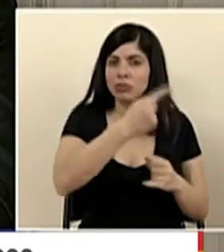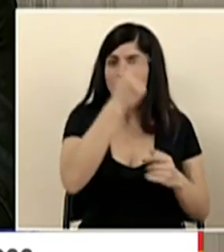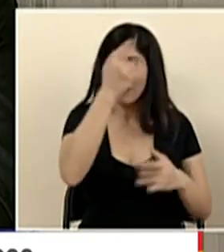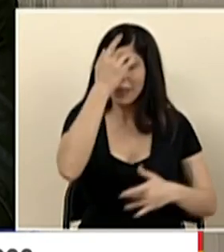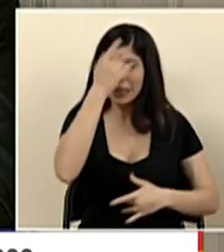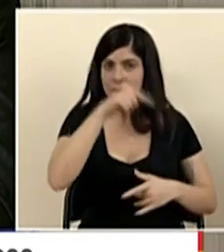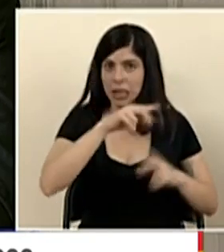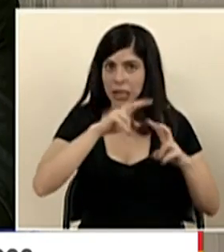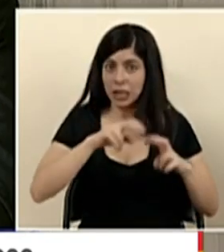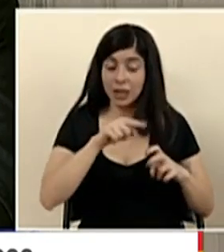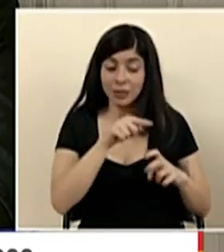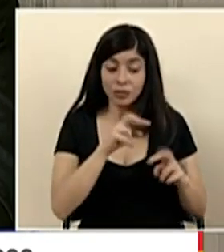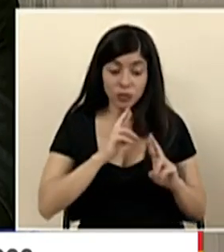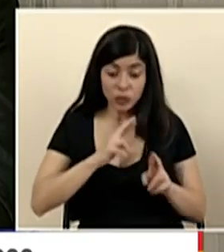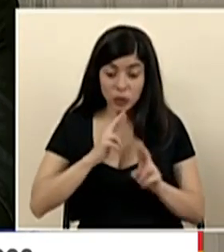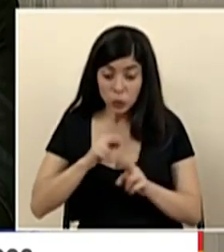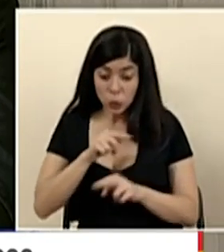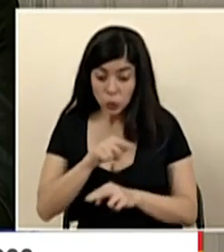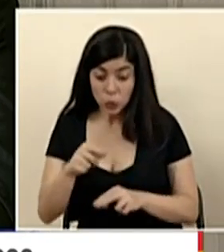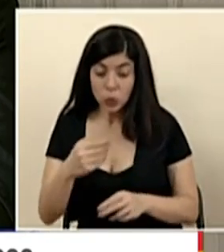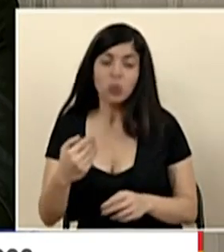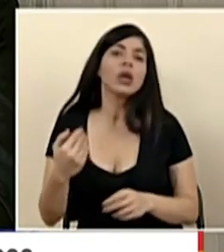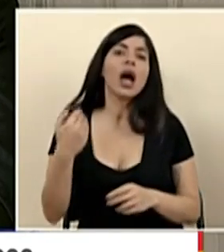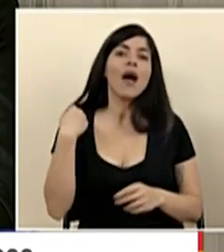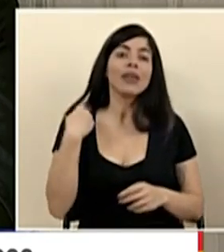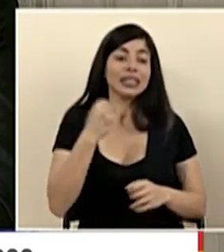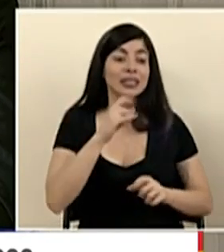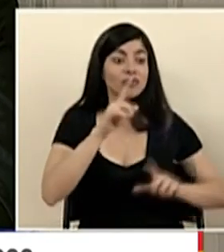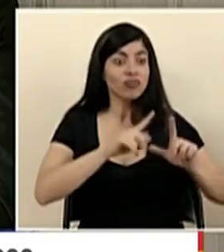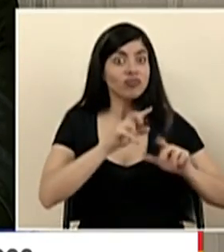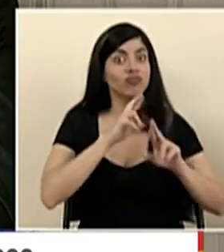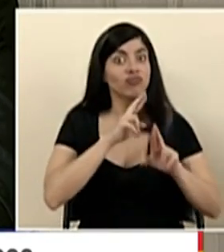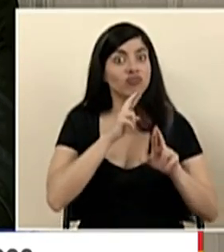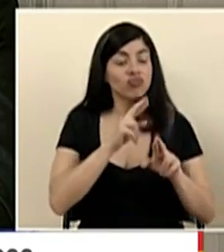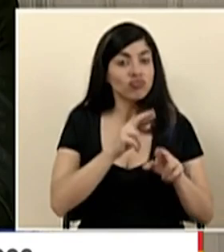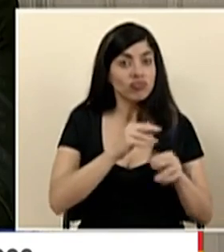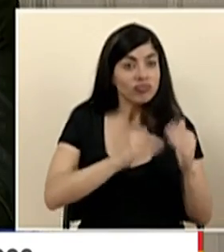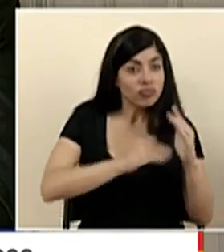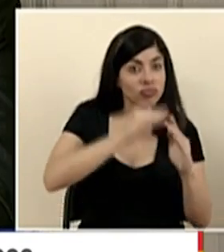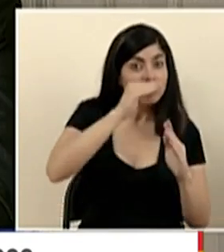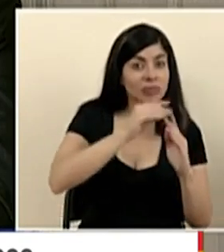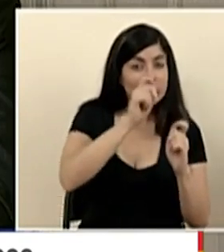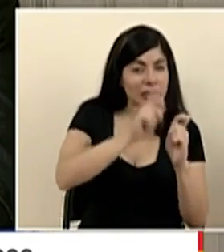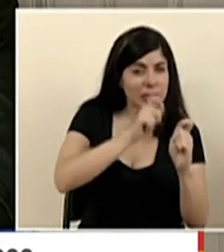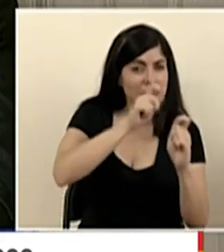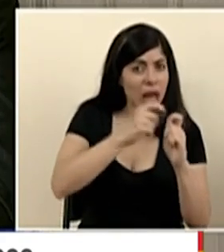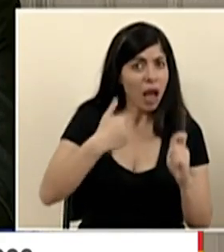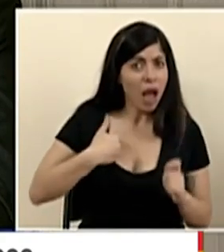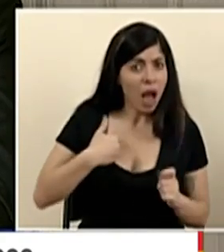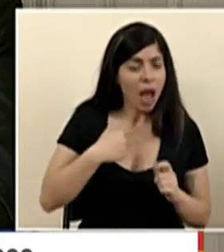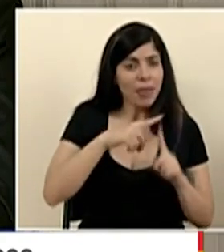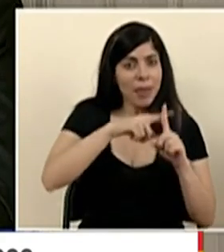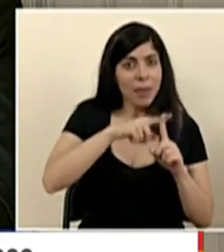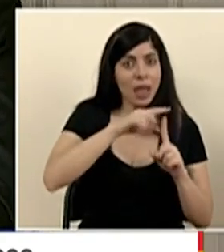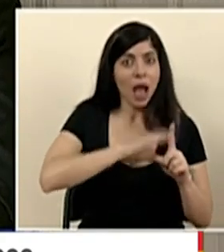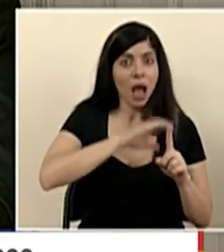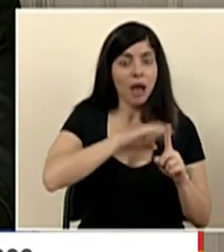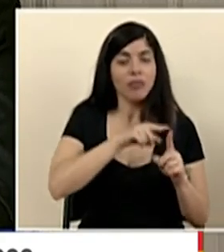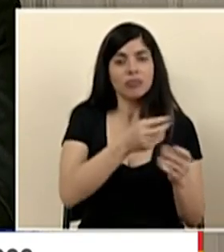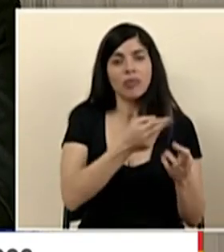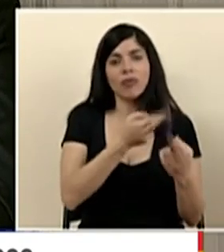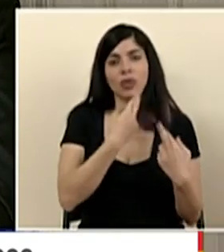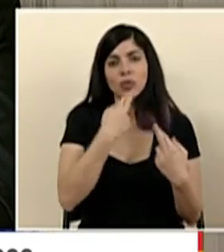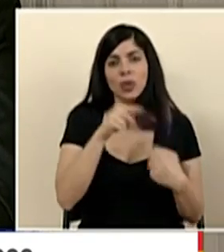estos resultados son los que nos van a decir cuál es la sensibilidad de la prueba cuál es la especificidad de la prueba y dependiendo de estos